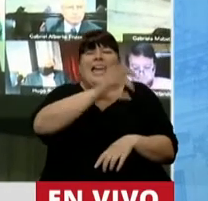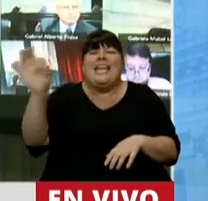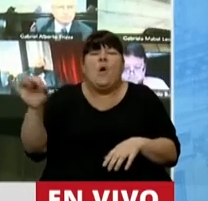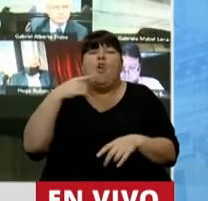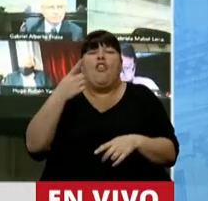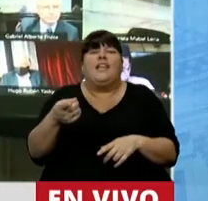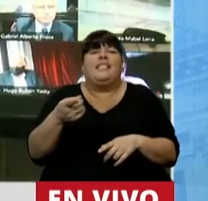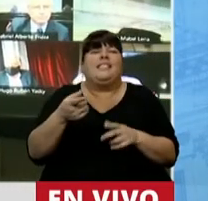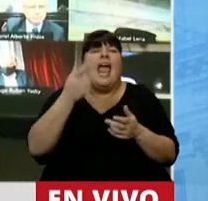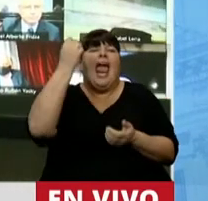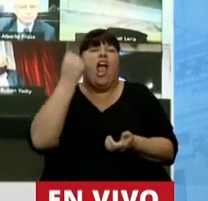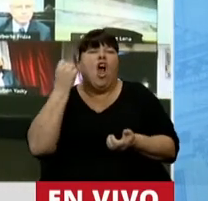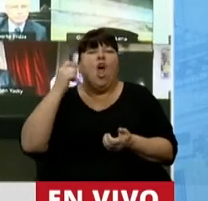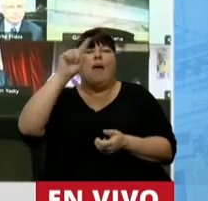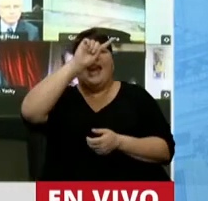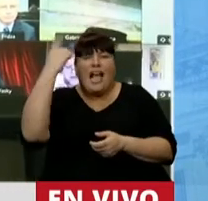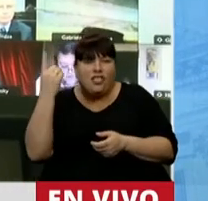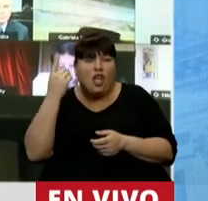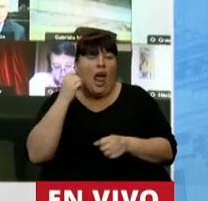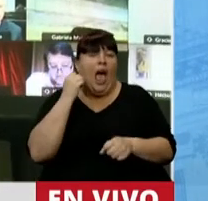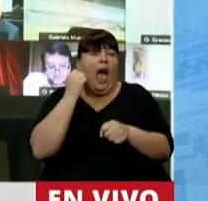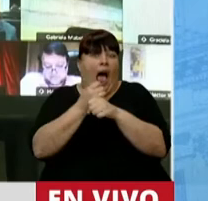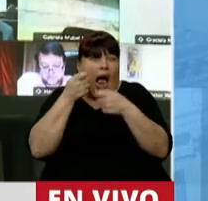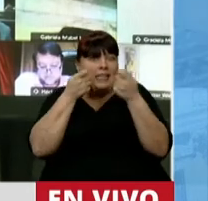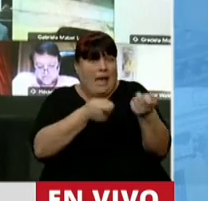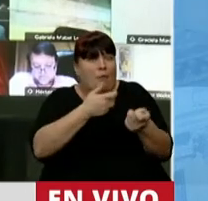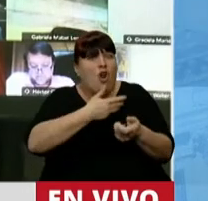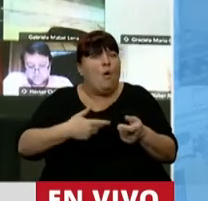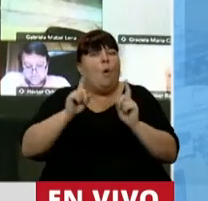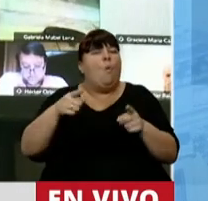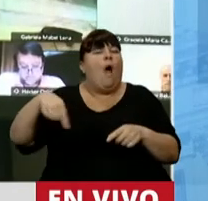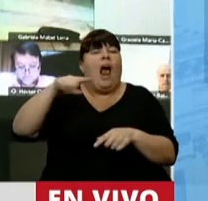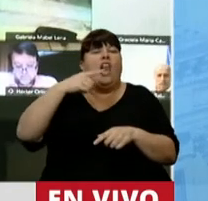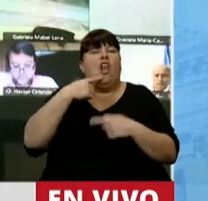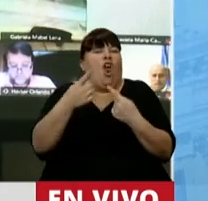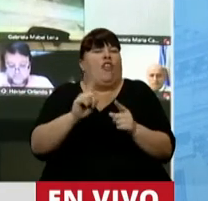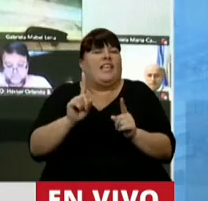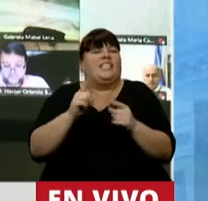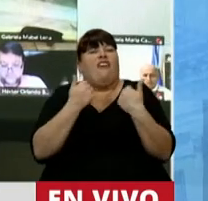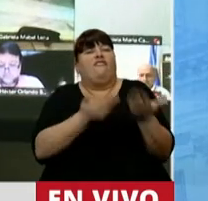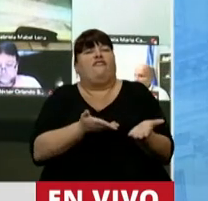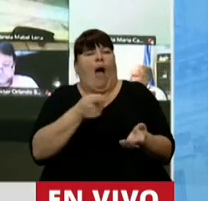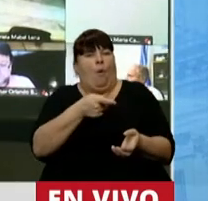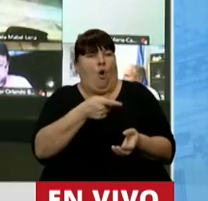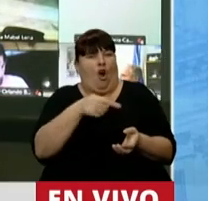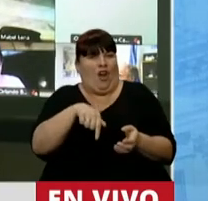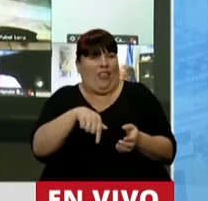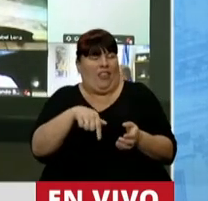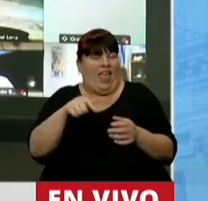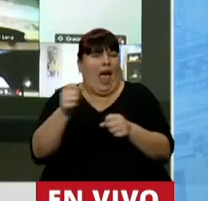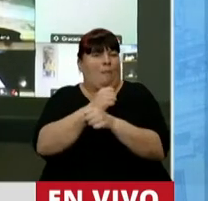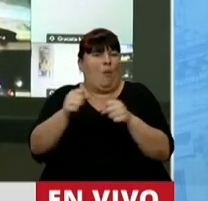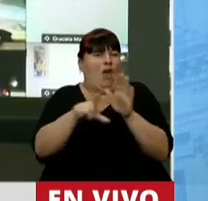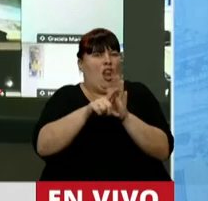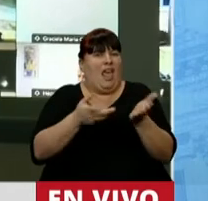factor de la economía nacional, que inclusive apoya a este gobierno, que se haya manifestado favorablemente en la